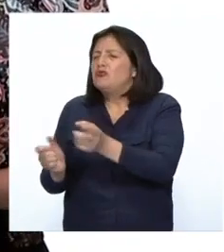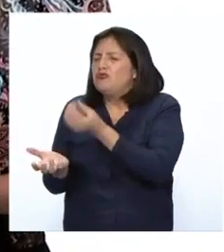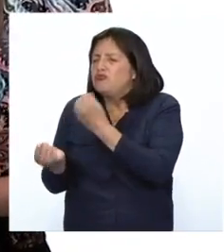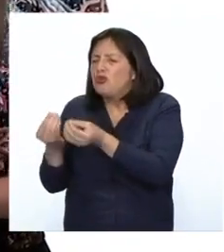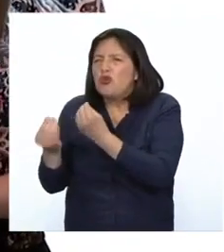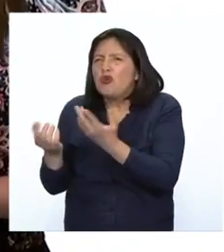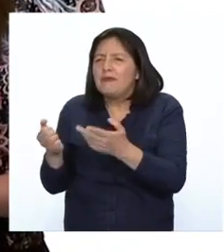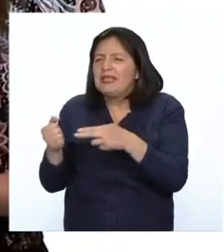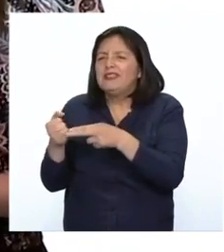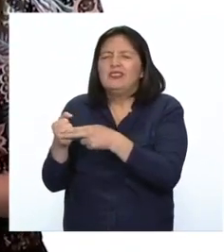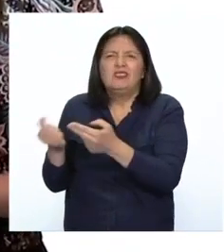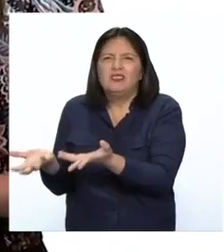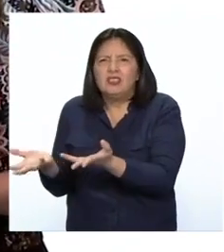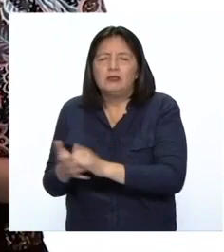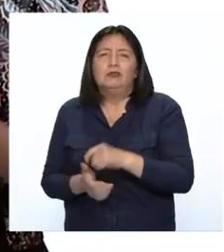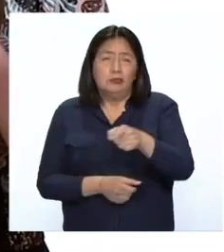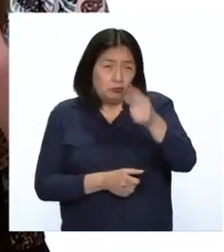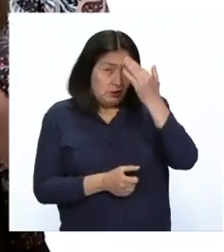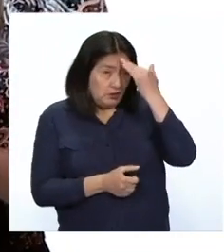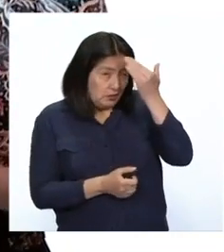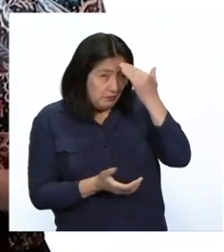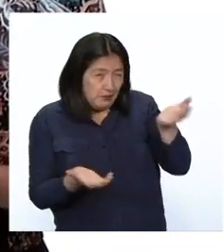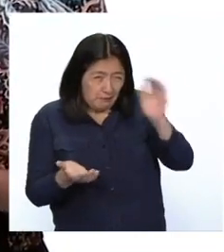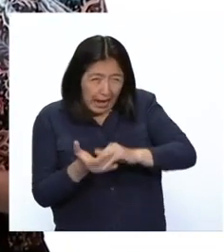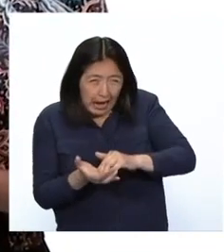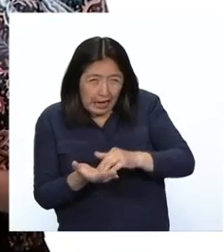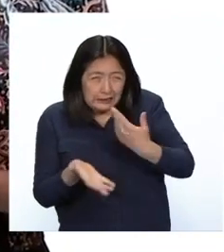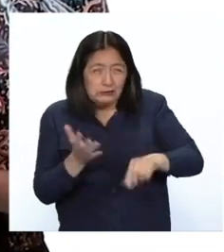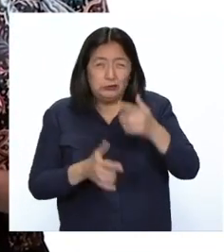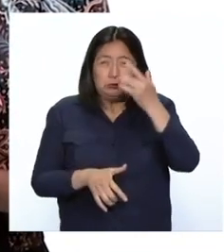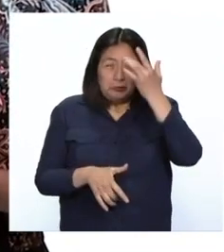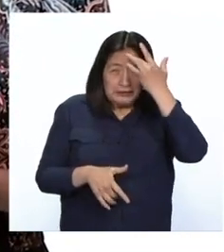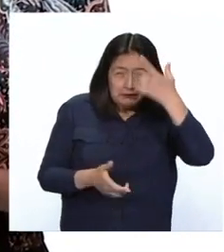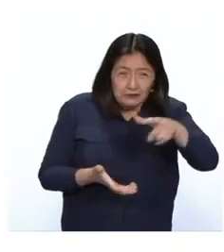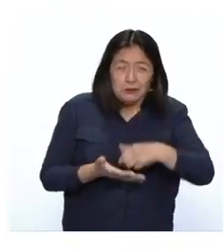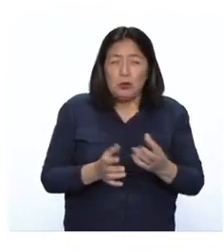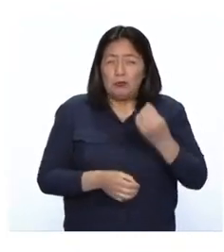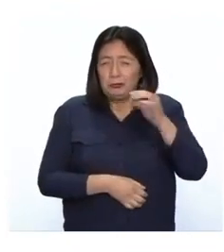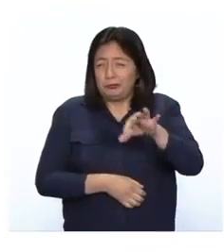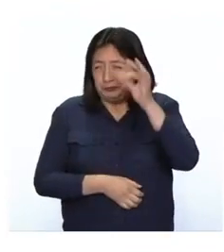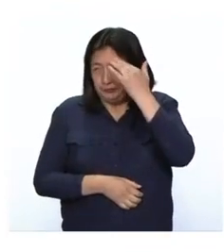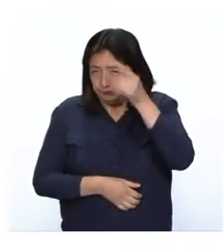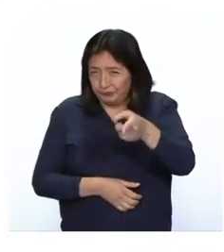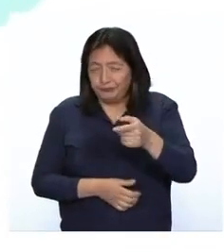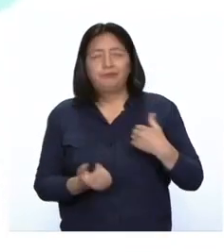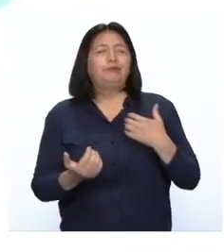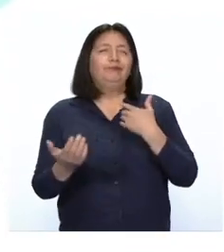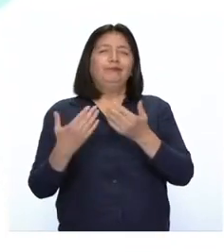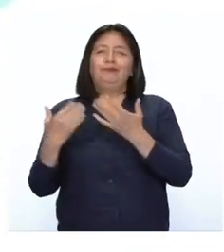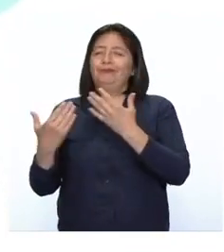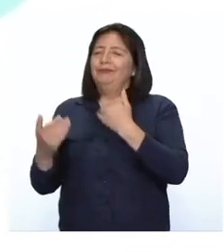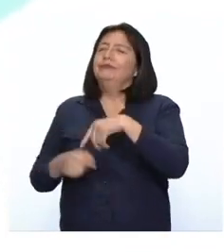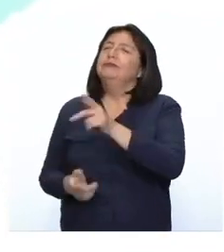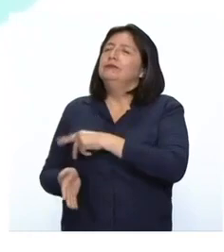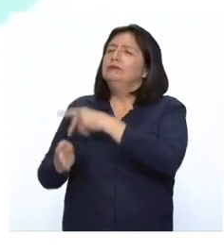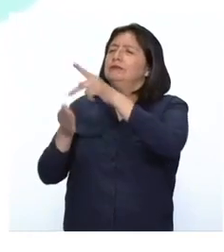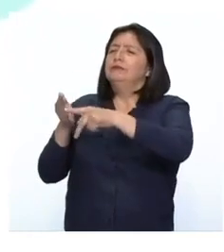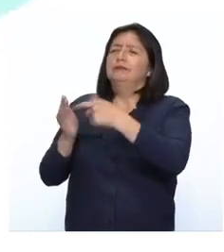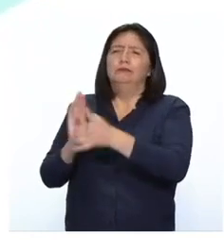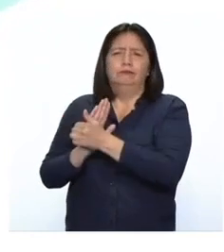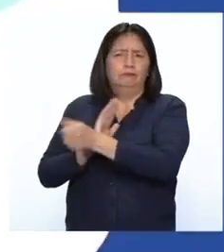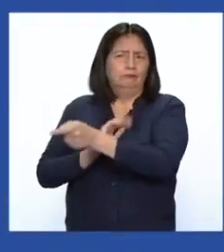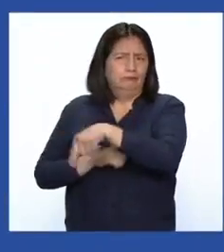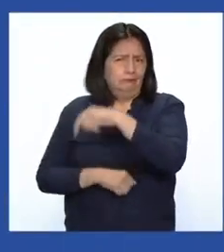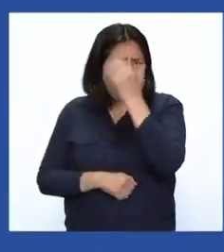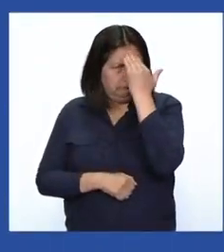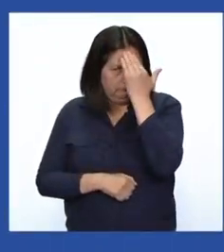mineral. ¿Quieren saber más sobre la anemia y cómo poder identificarla? Vamos a conversar con un especialista que conoce